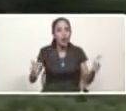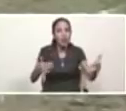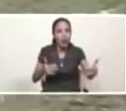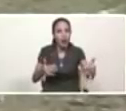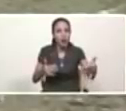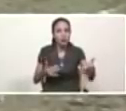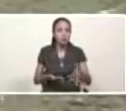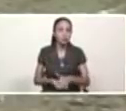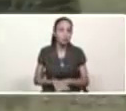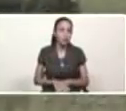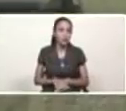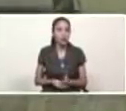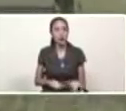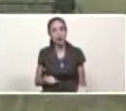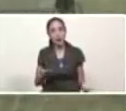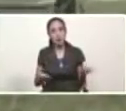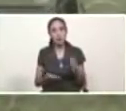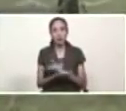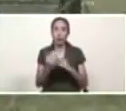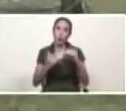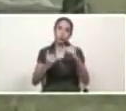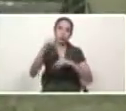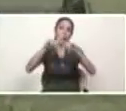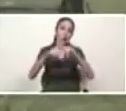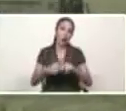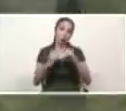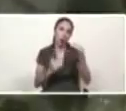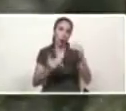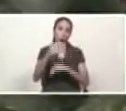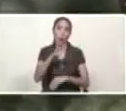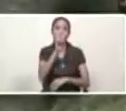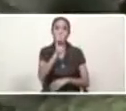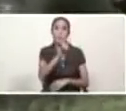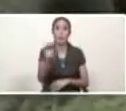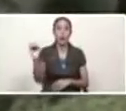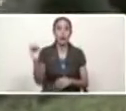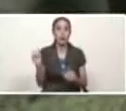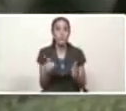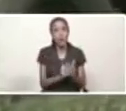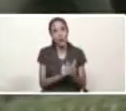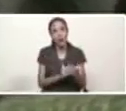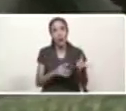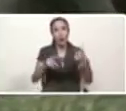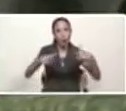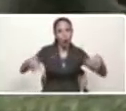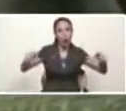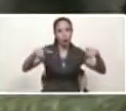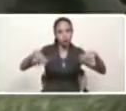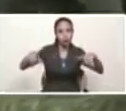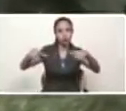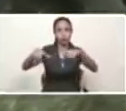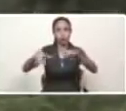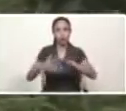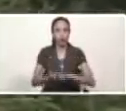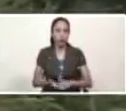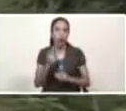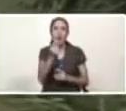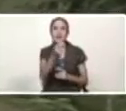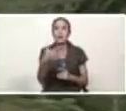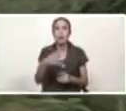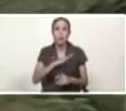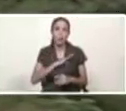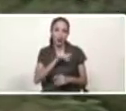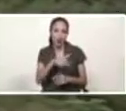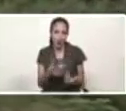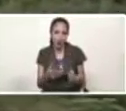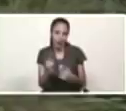hectáreas otro alcanzaremos más o menos las 20.000 hectáreas de producción comercial con semilla nacional lo que quiere